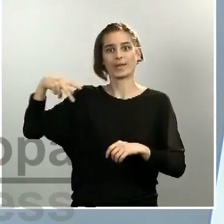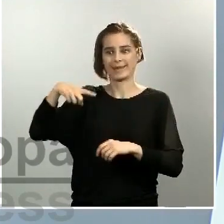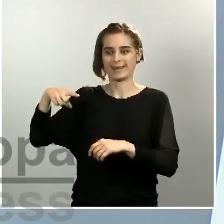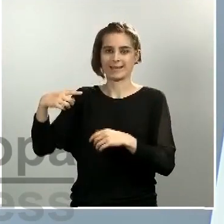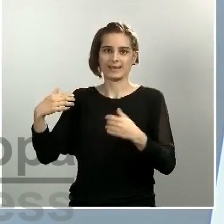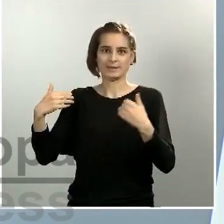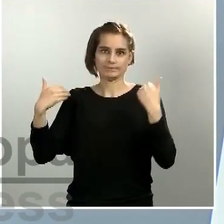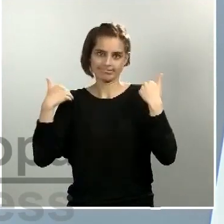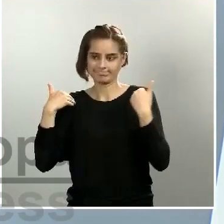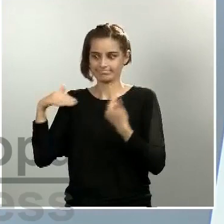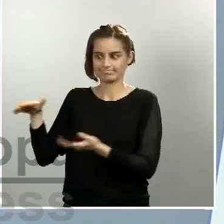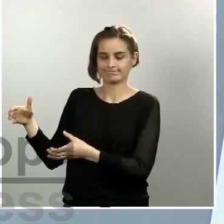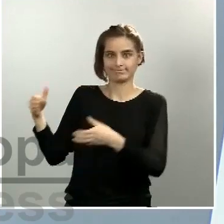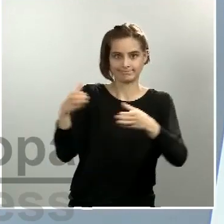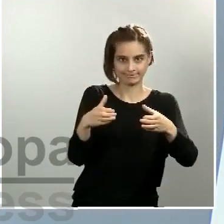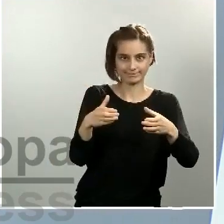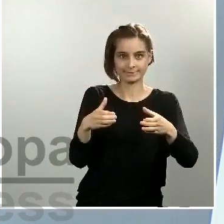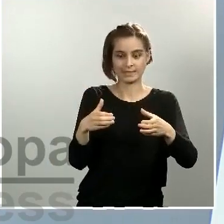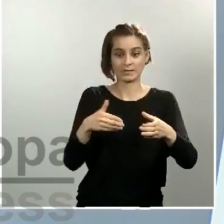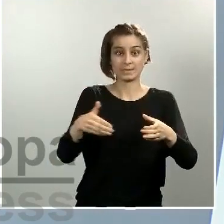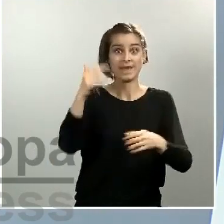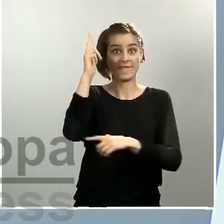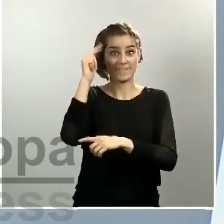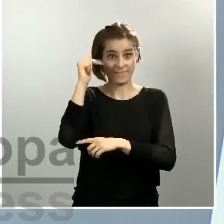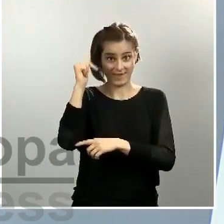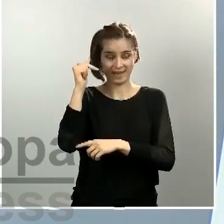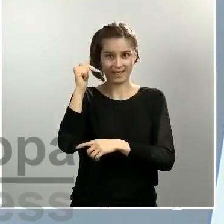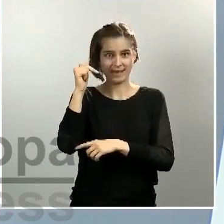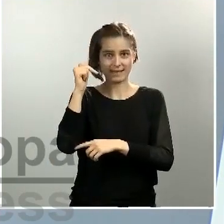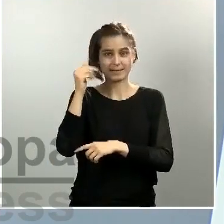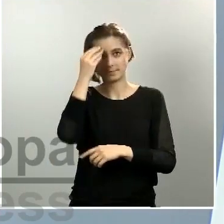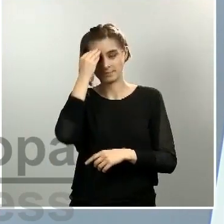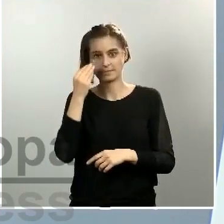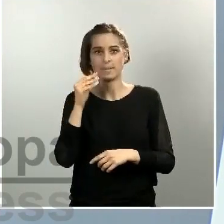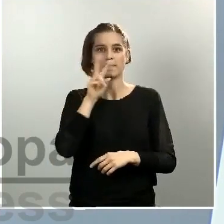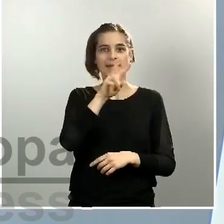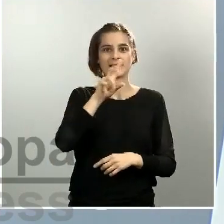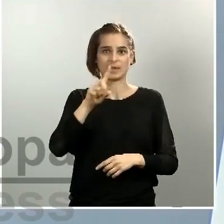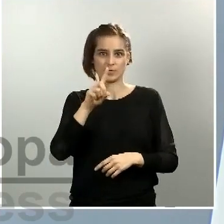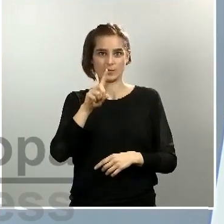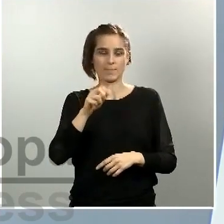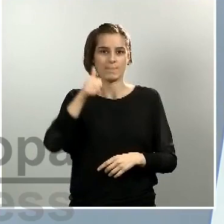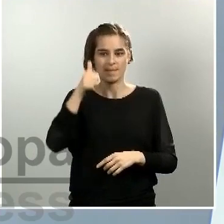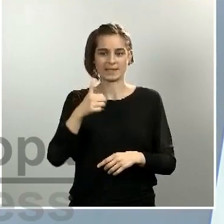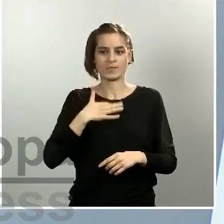semana también otro viaje de otros 21. Nosotros, en la medida que podamos,